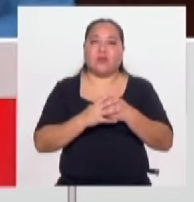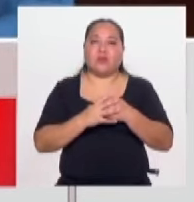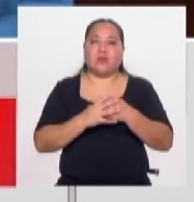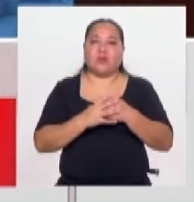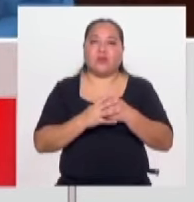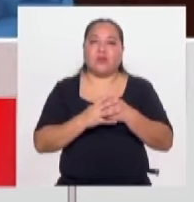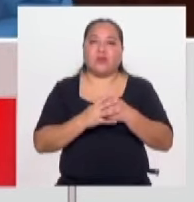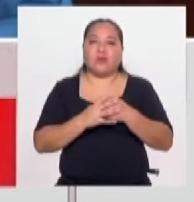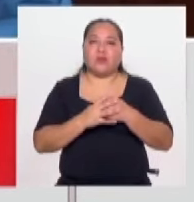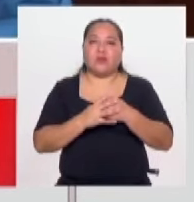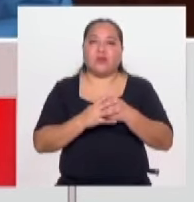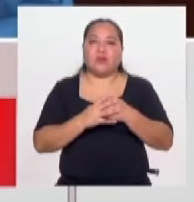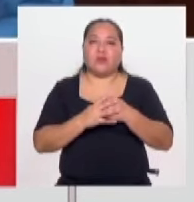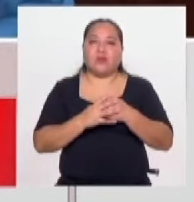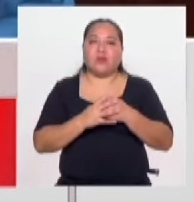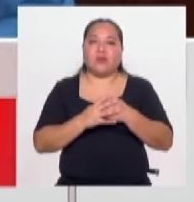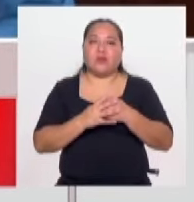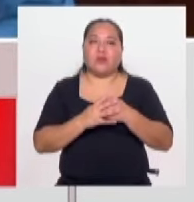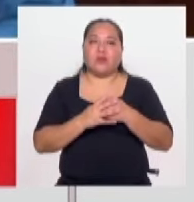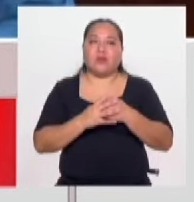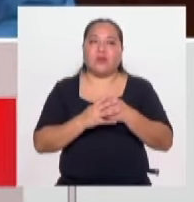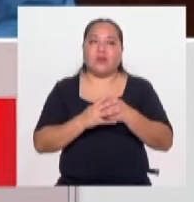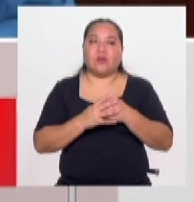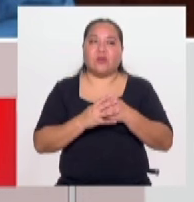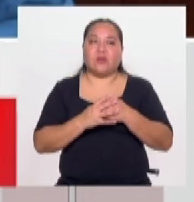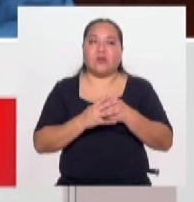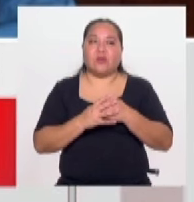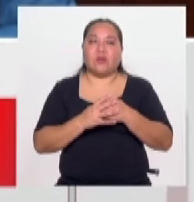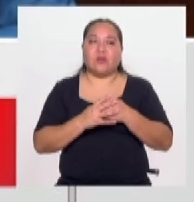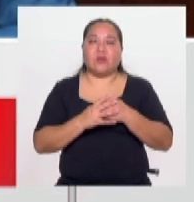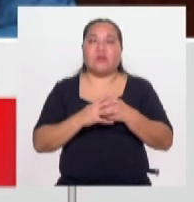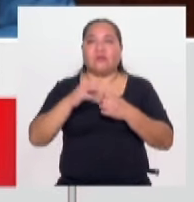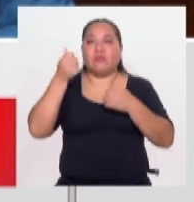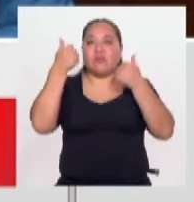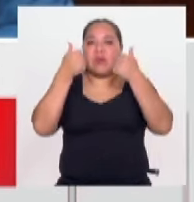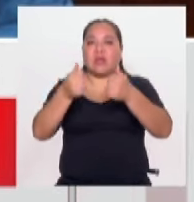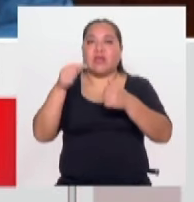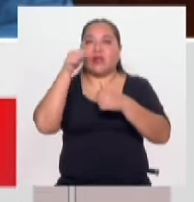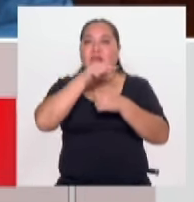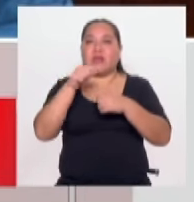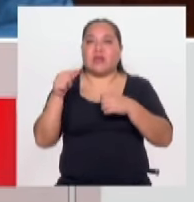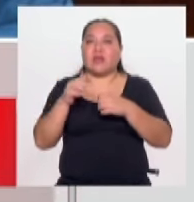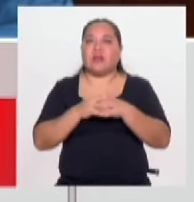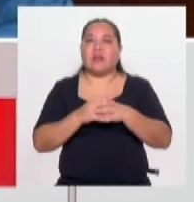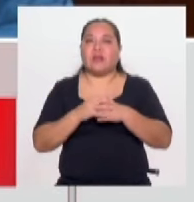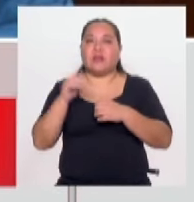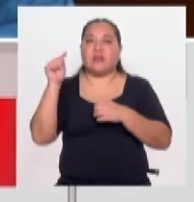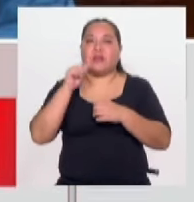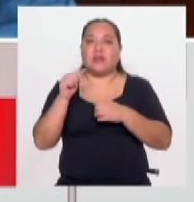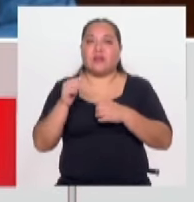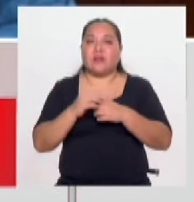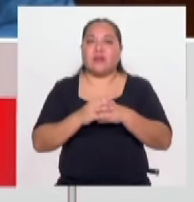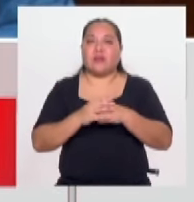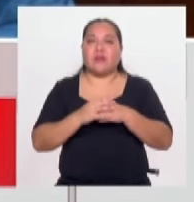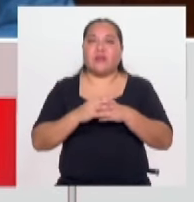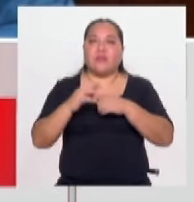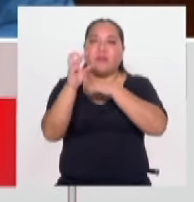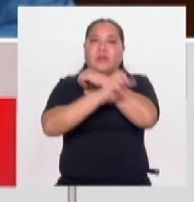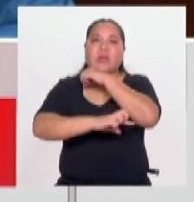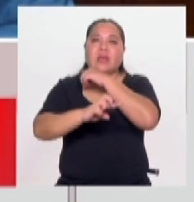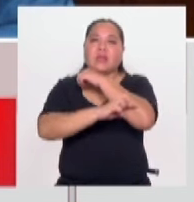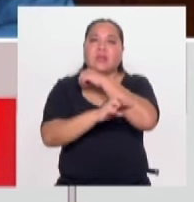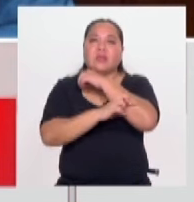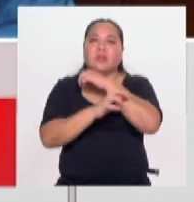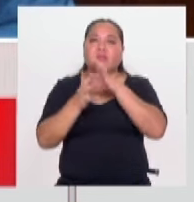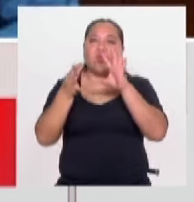Sí, perdona. Sí, doctor, muy bien. Bueno, cuando usted señala de que hay que cerrar filas prácticamente, ¿no? Países Unidos se va a tener esta